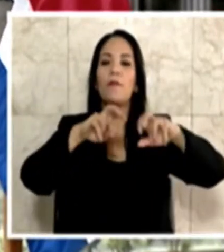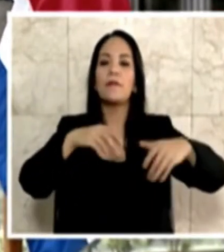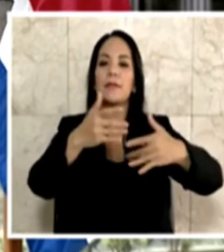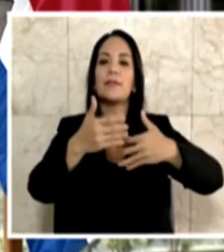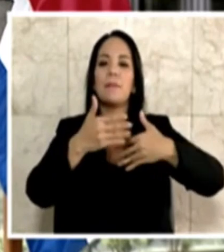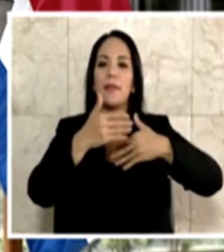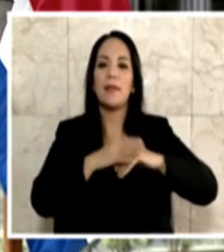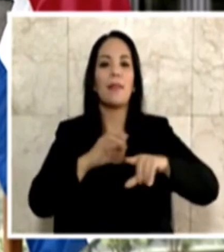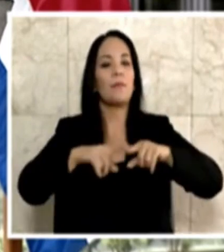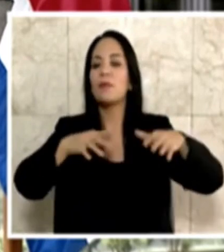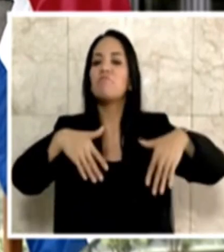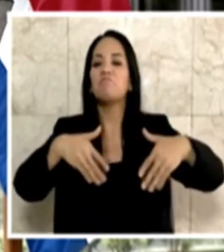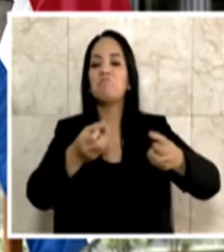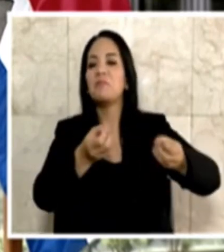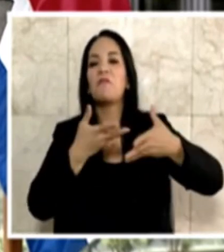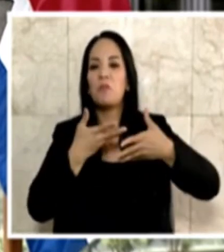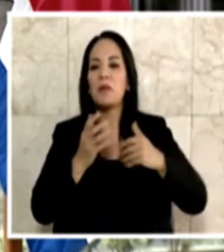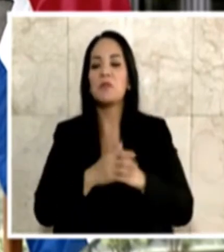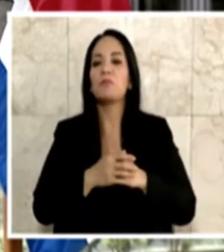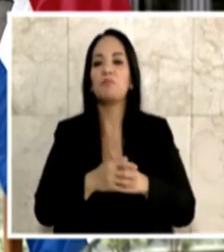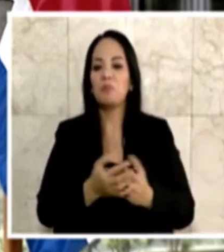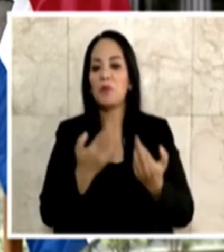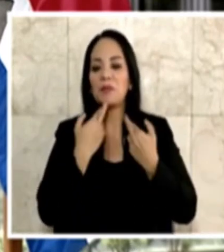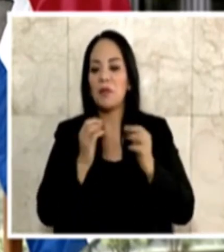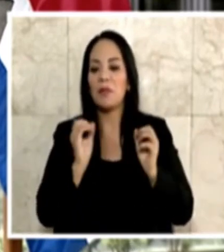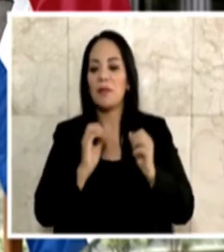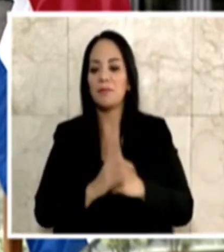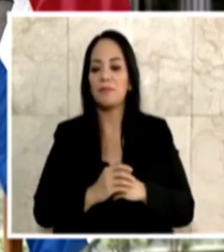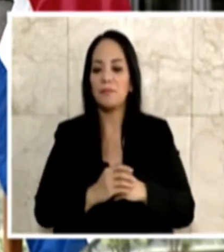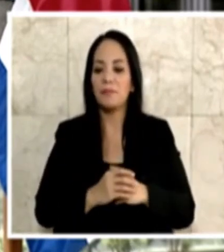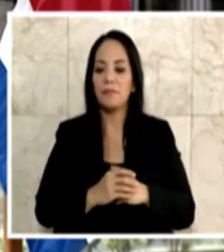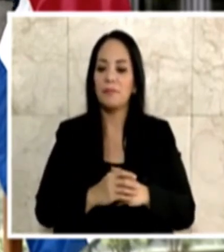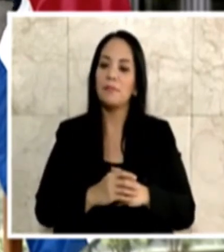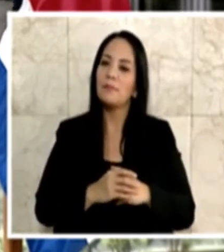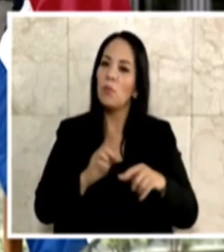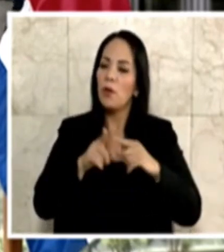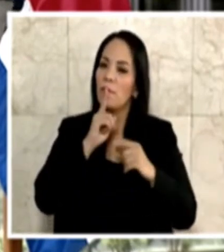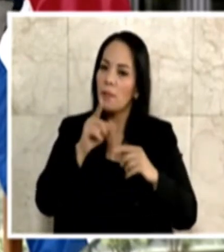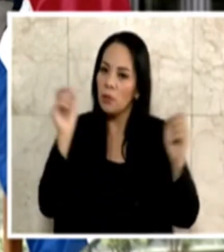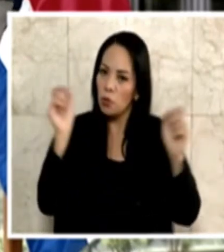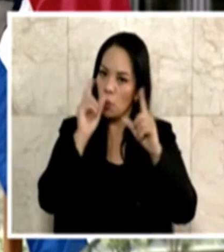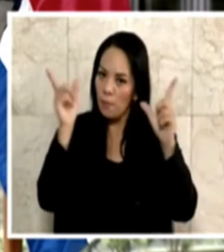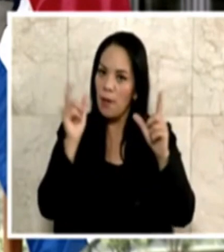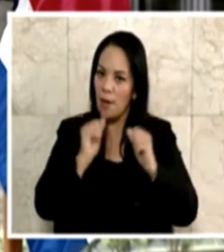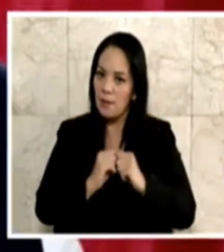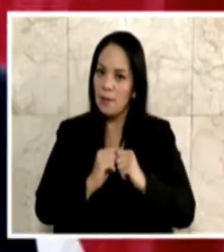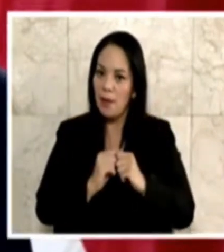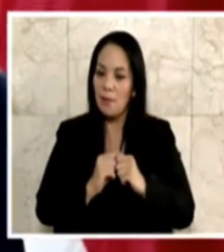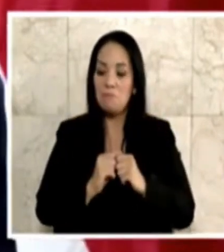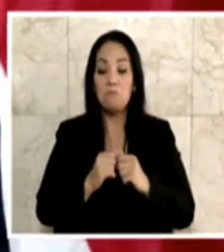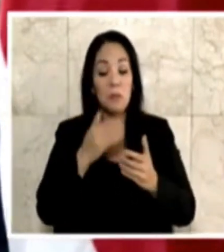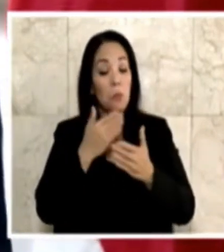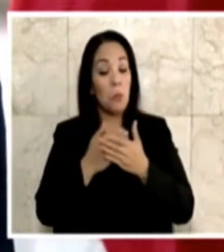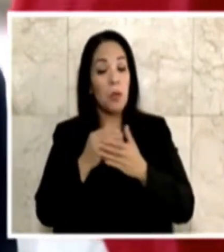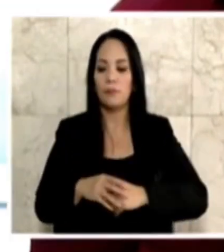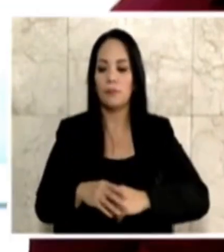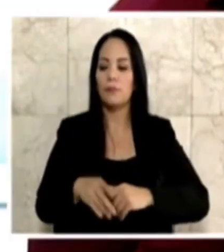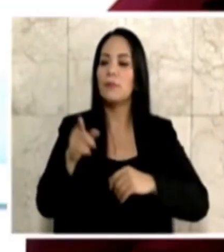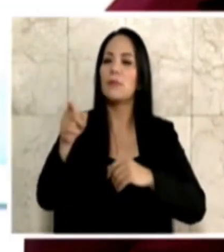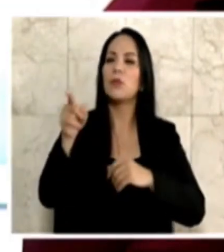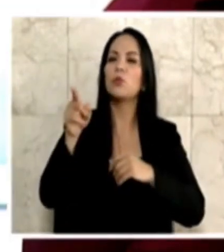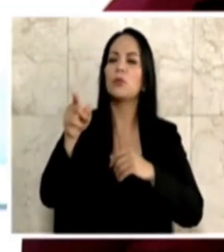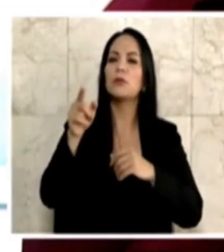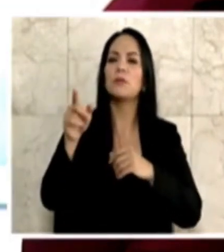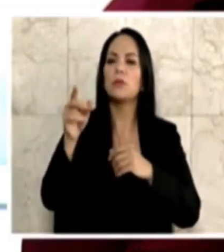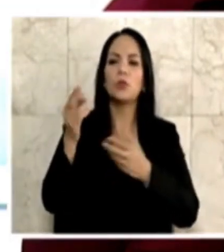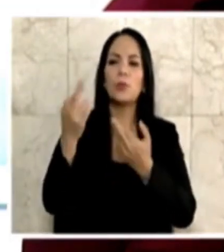presidente, pero no me han dado información de que se haya contestado. Porque sería una sorpresa muy, muy agradable para el pueblo de Costa Rica. Estos